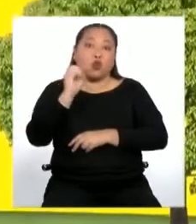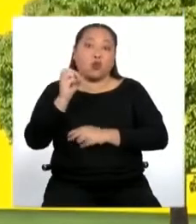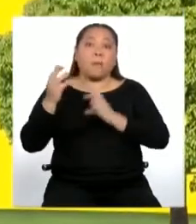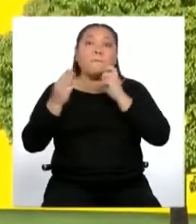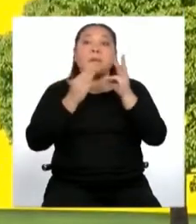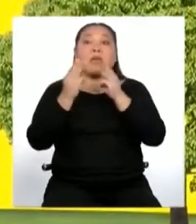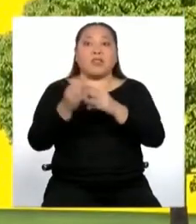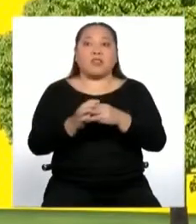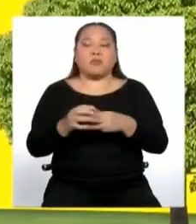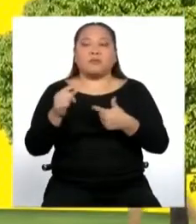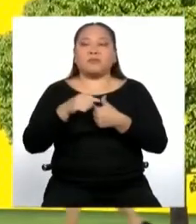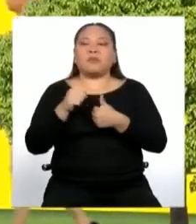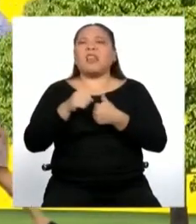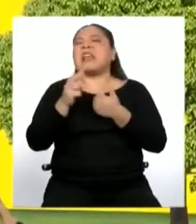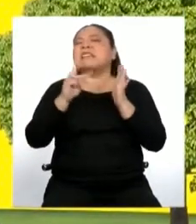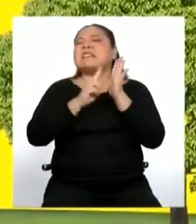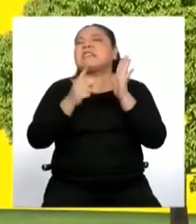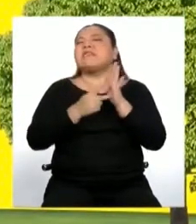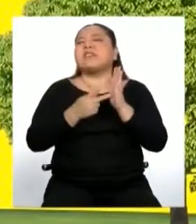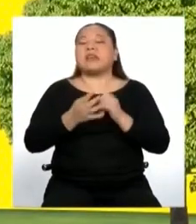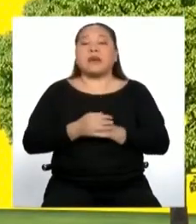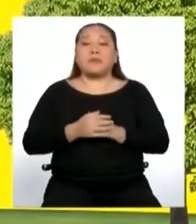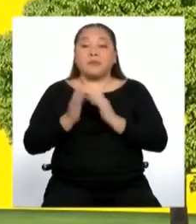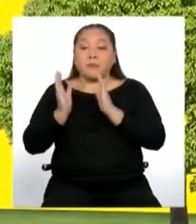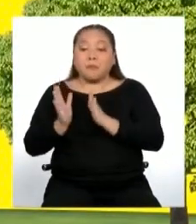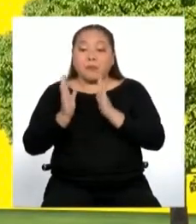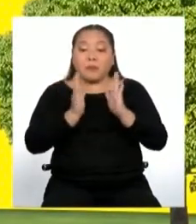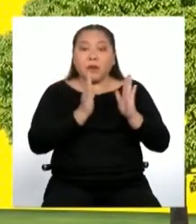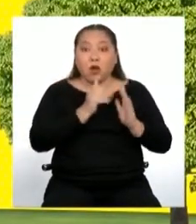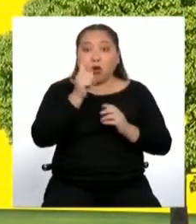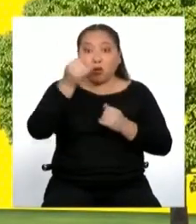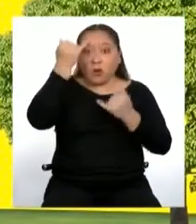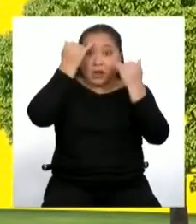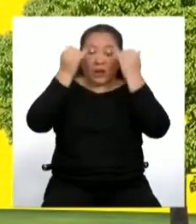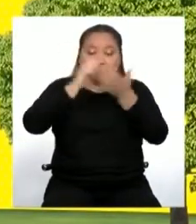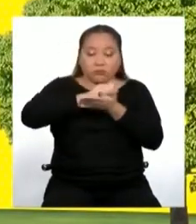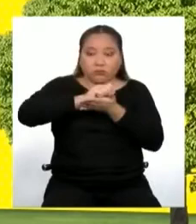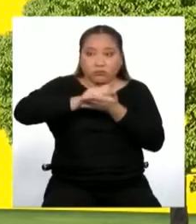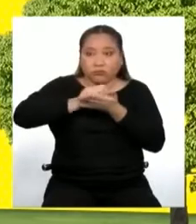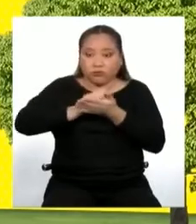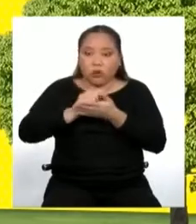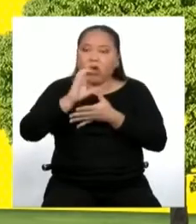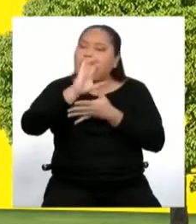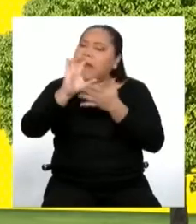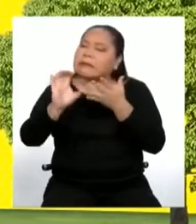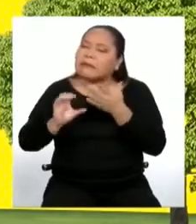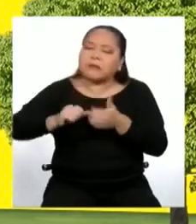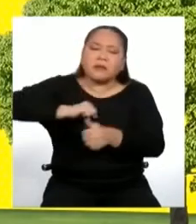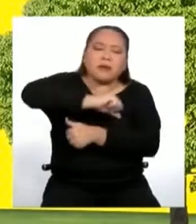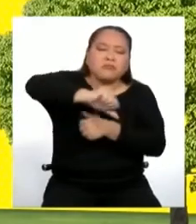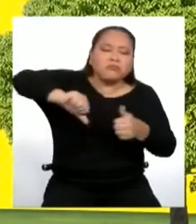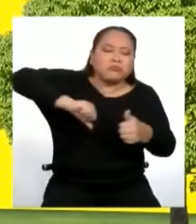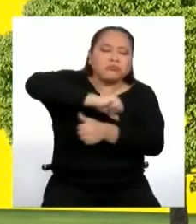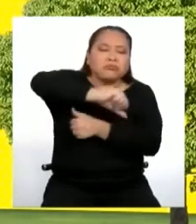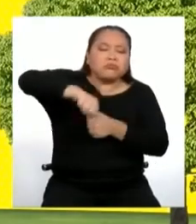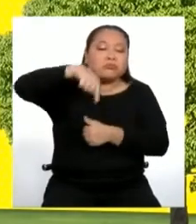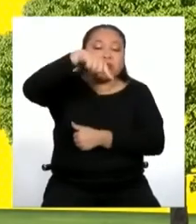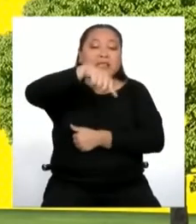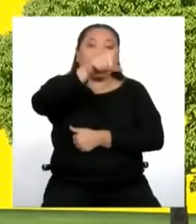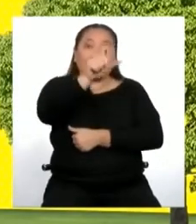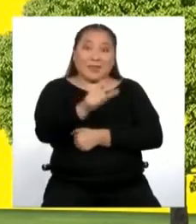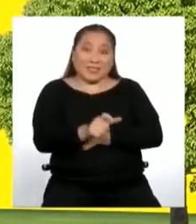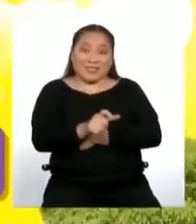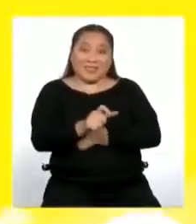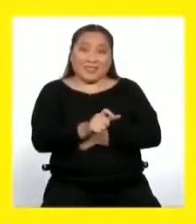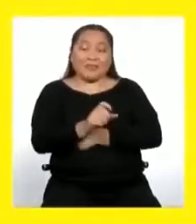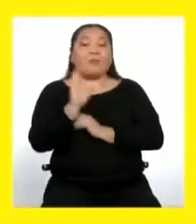la adecuación al contexto? Consiste en construir un texto tomando en cuenta las características del entorno en el que se desenvuelve nuestro destinatario.